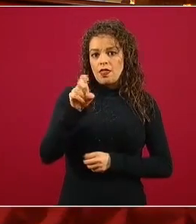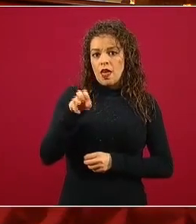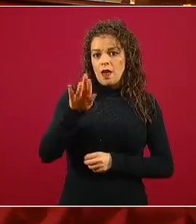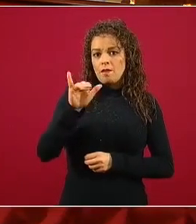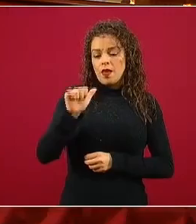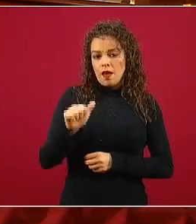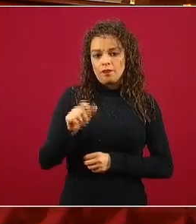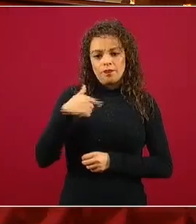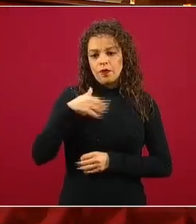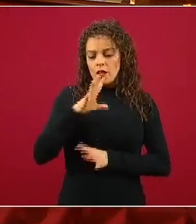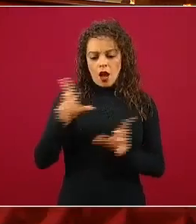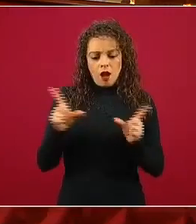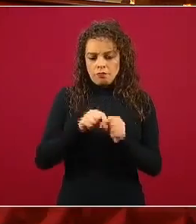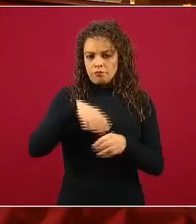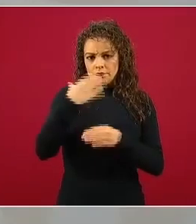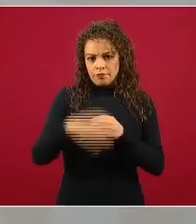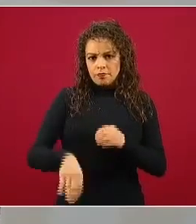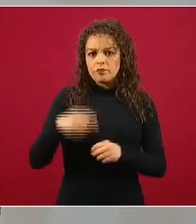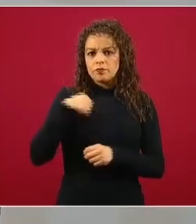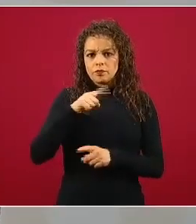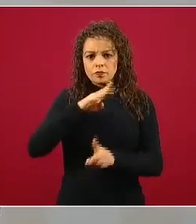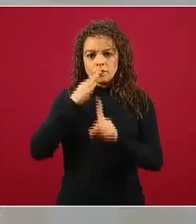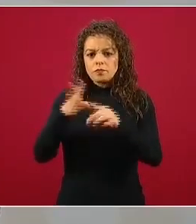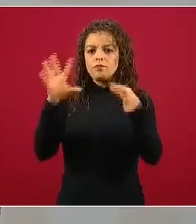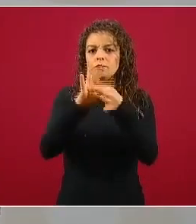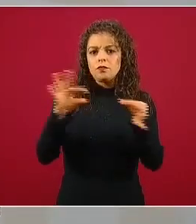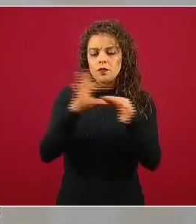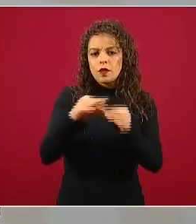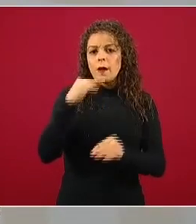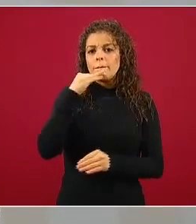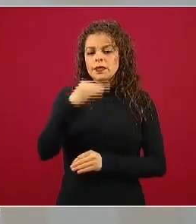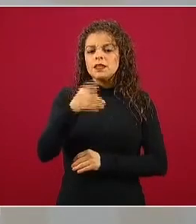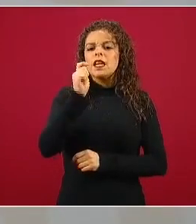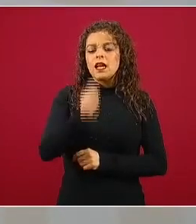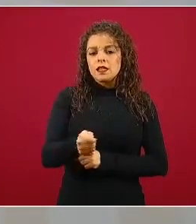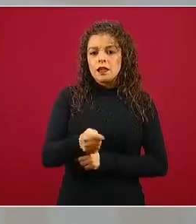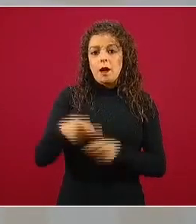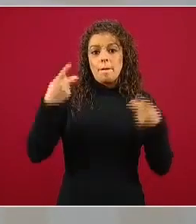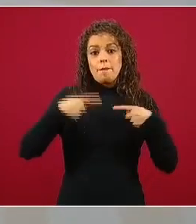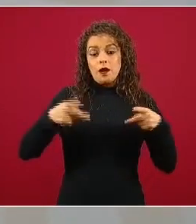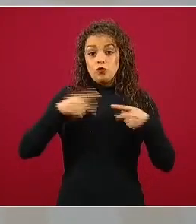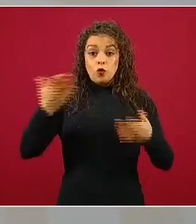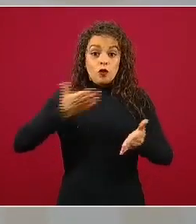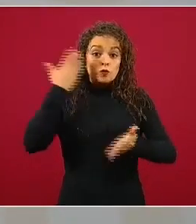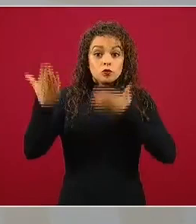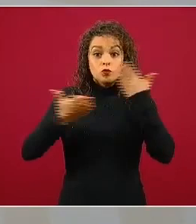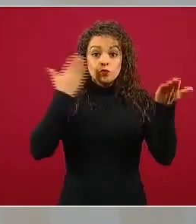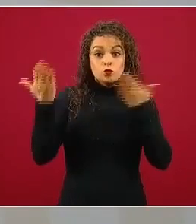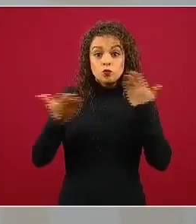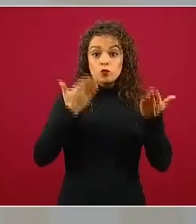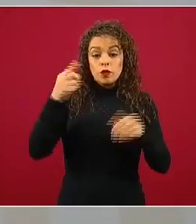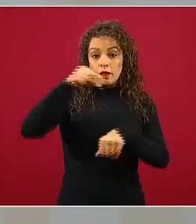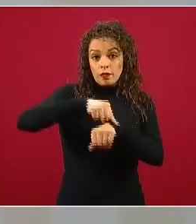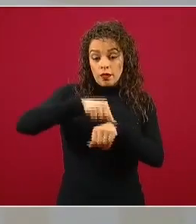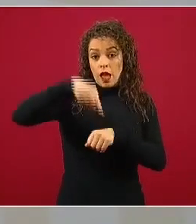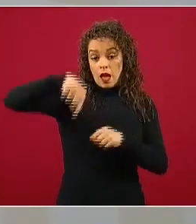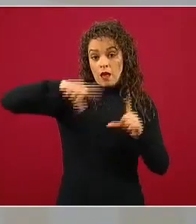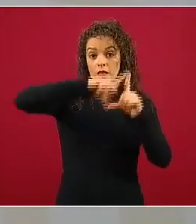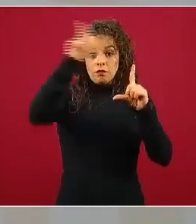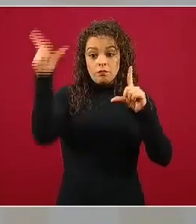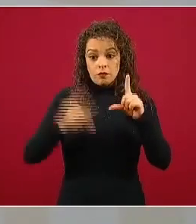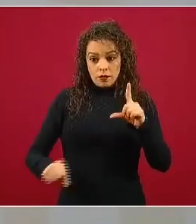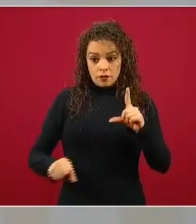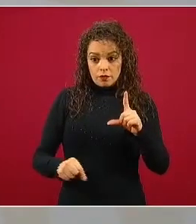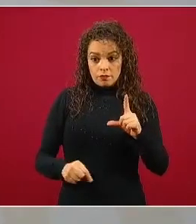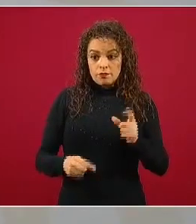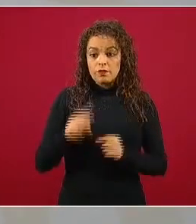muy especialmente a los estudiantes de medicina del país. Hemos platicado mucho entre nosotros cómo nuestros años en la